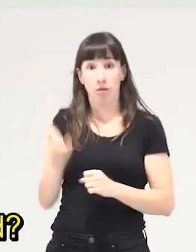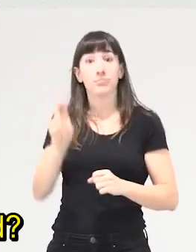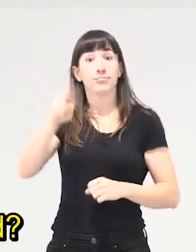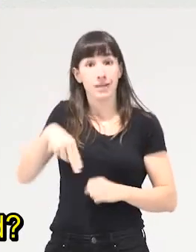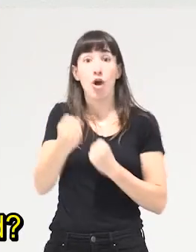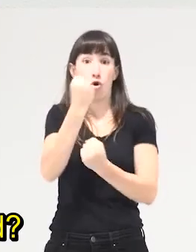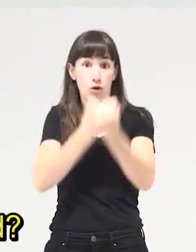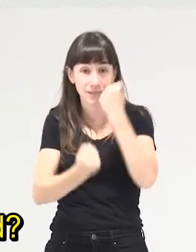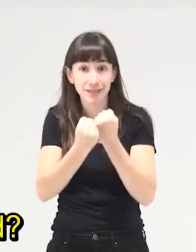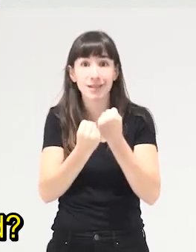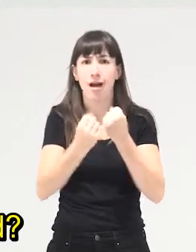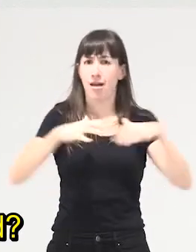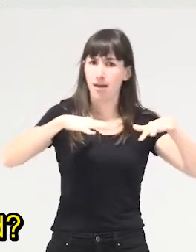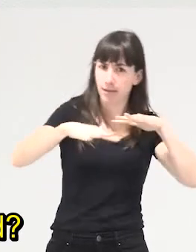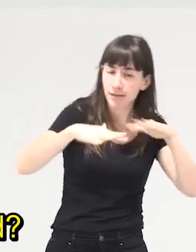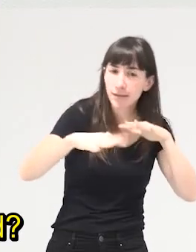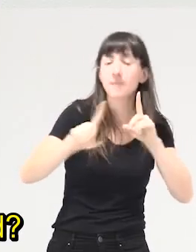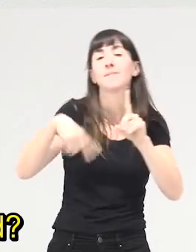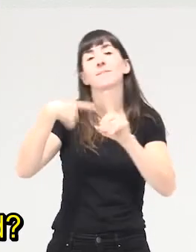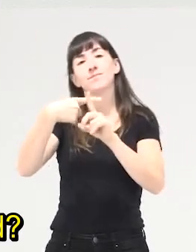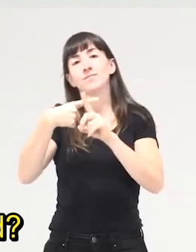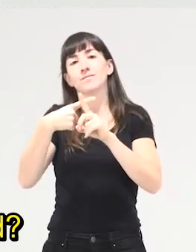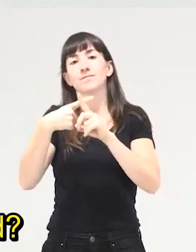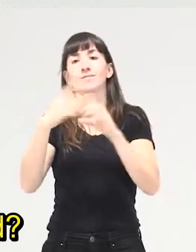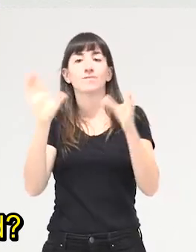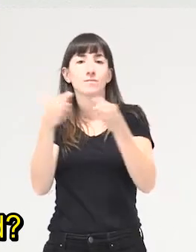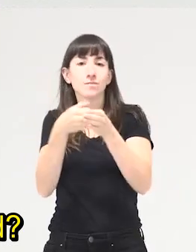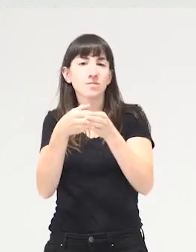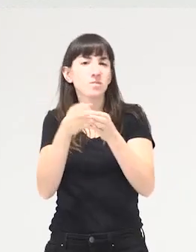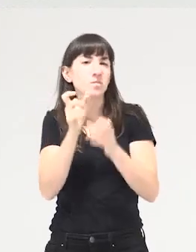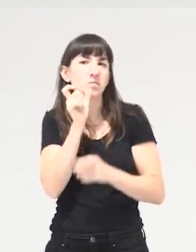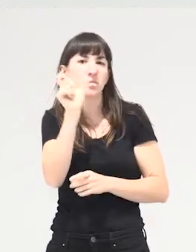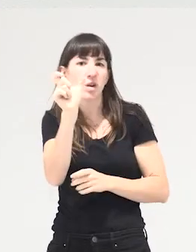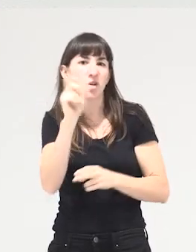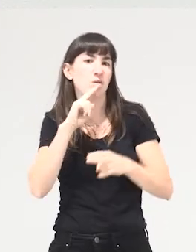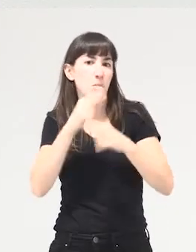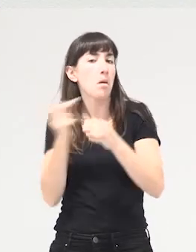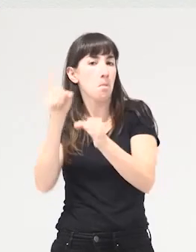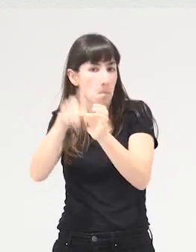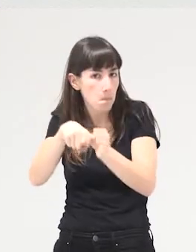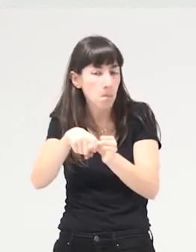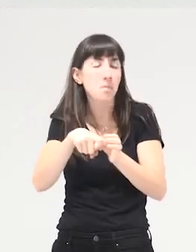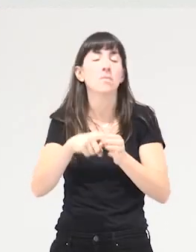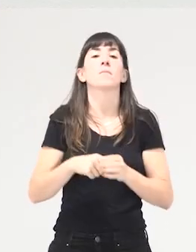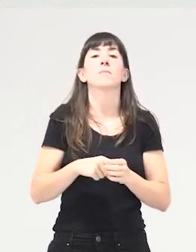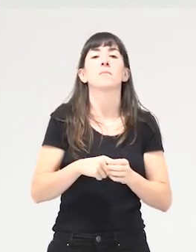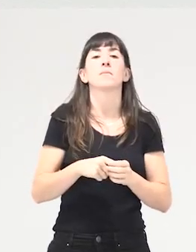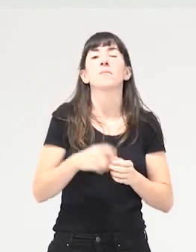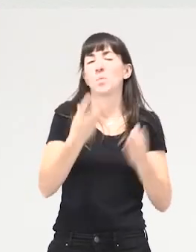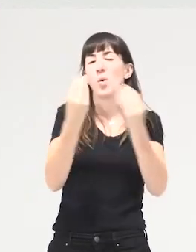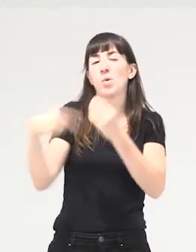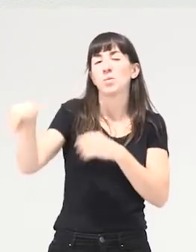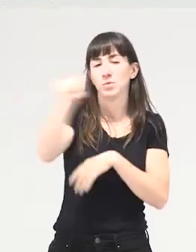activista e integrante de colectiva XXK, ¿verdad? Sí, sí. Y, bueno, muchas la